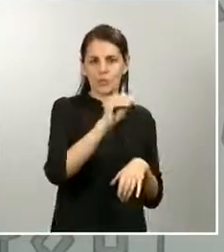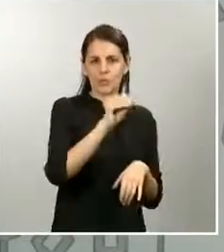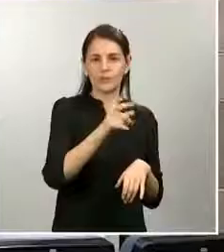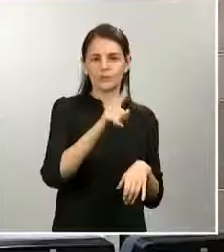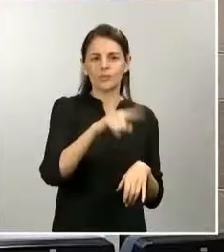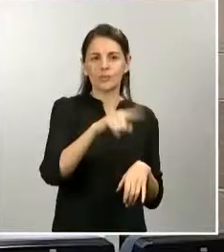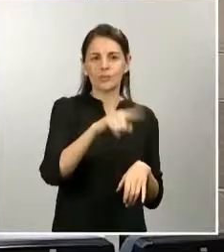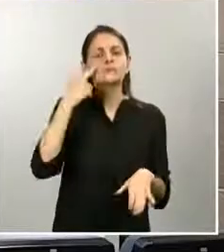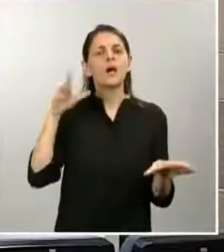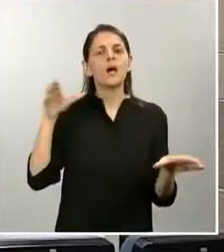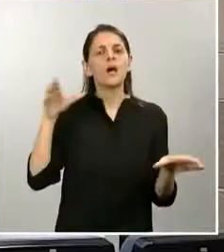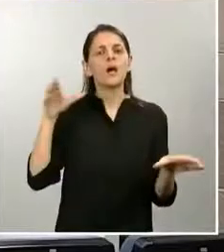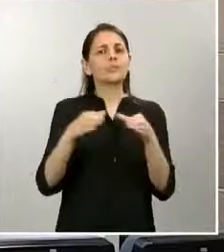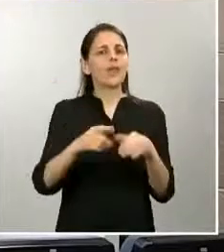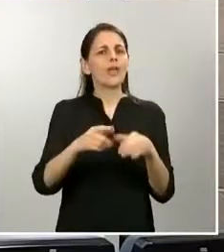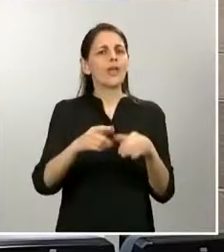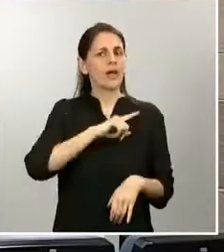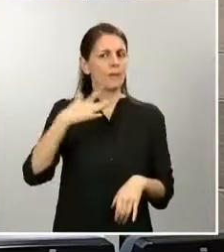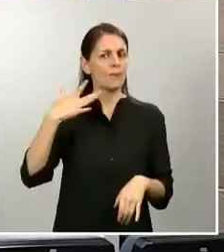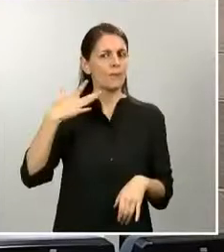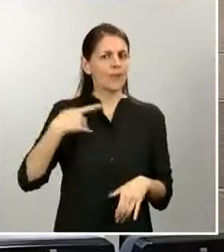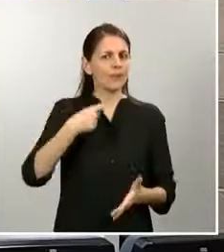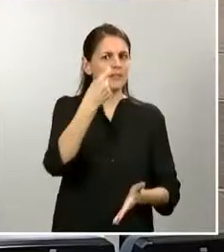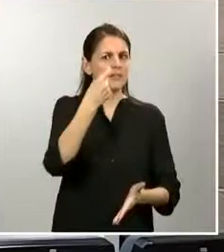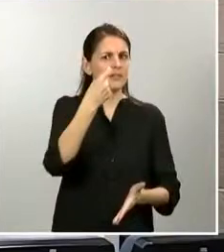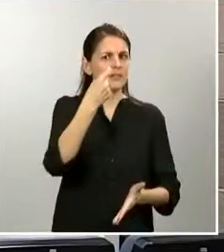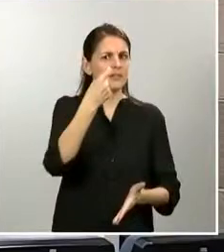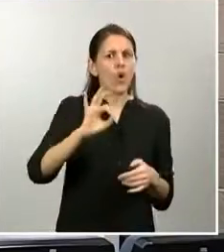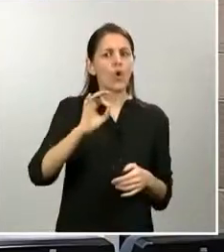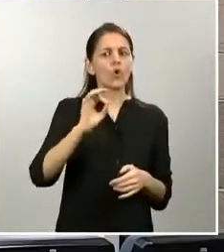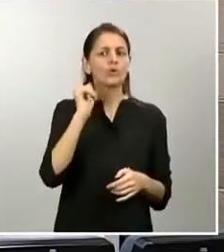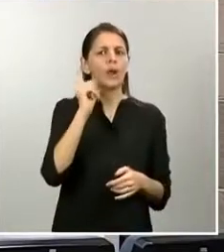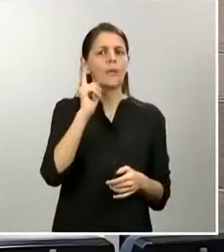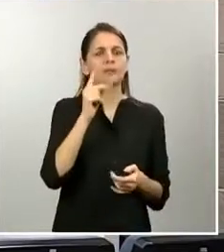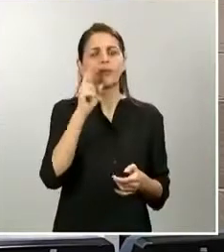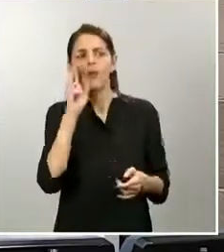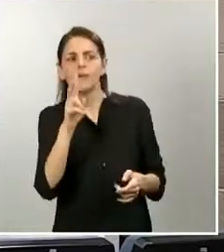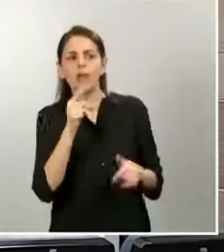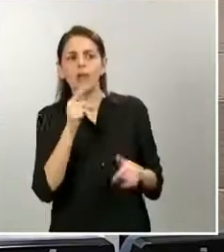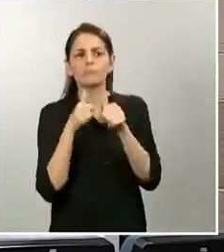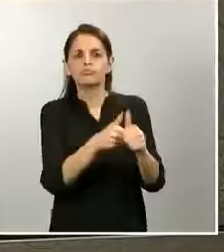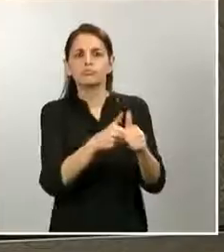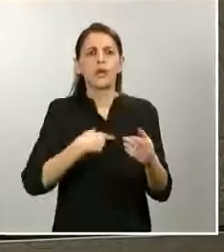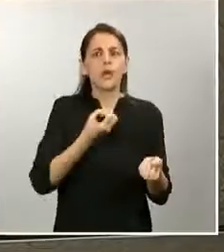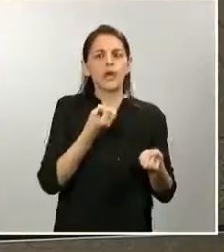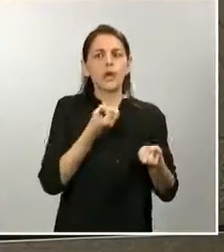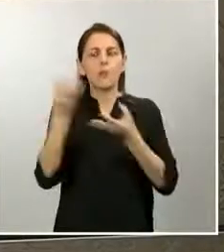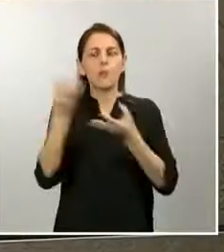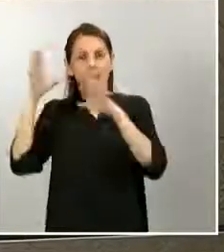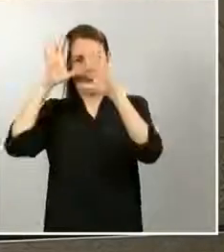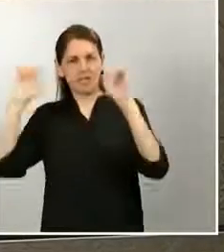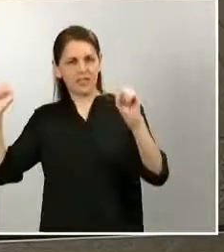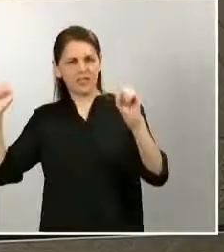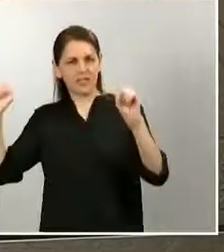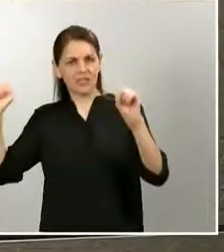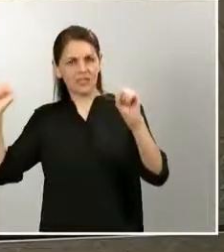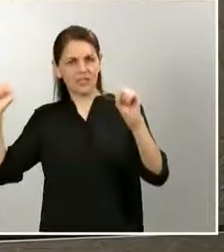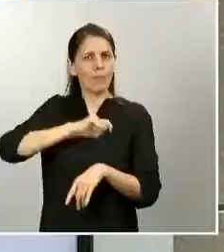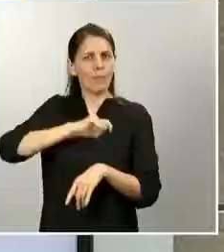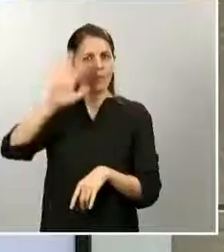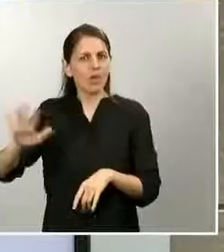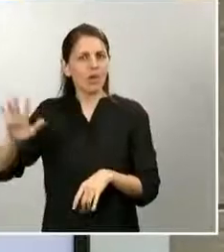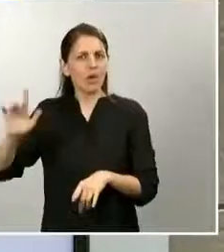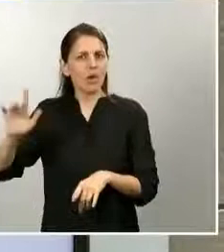o solo deben tomar nota y comunicar las infracciones a Policía y Guardia Civil? Sí, esa es la segunda opción. La